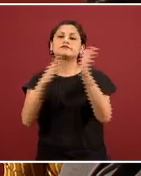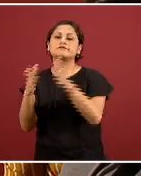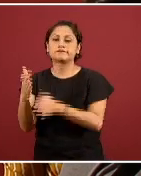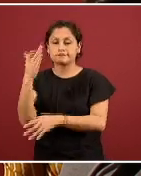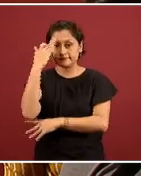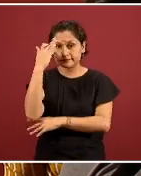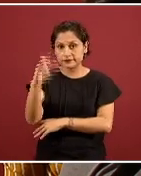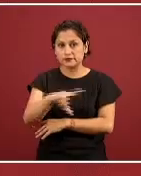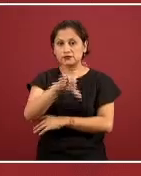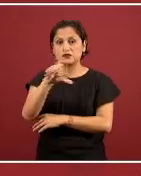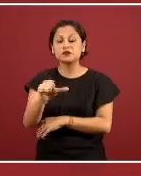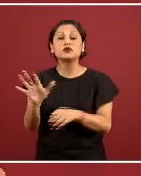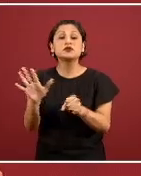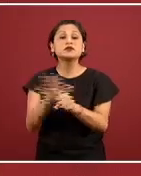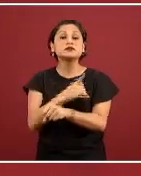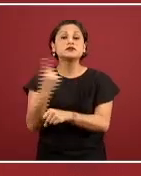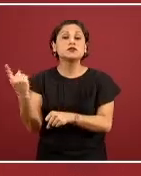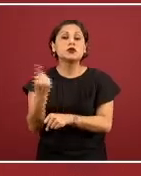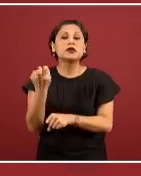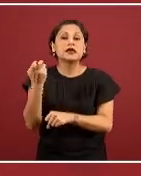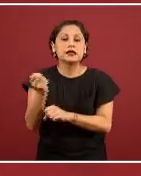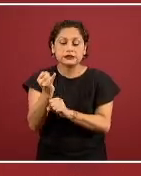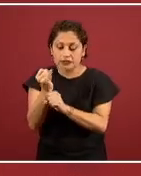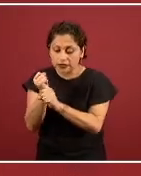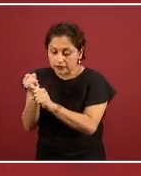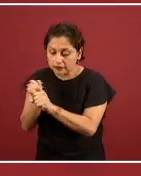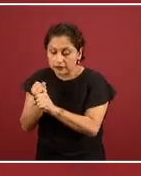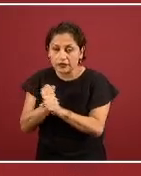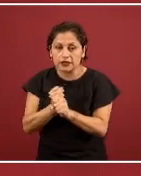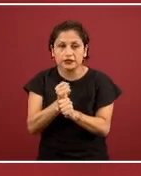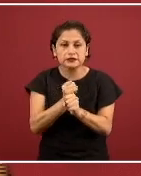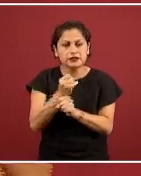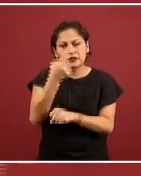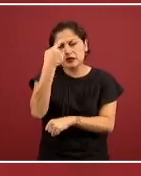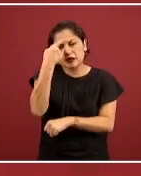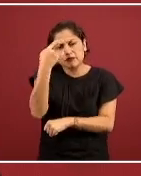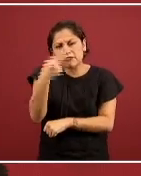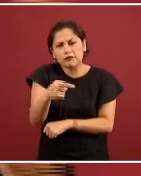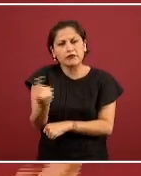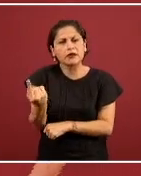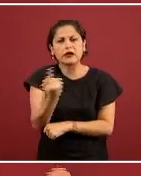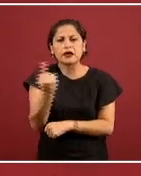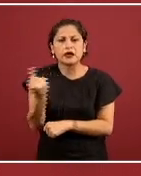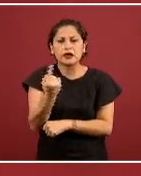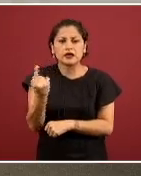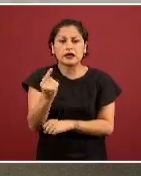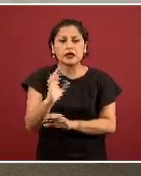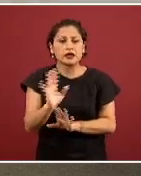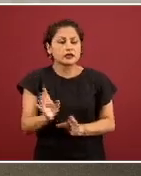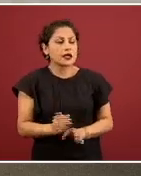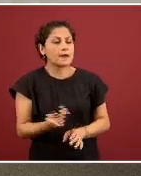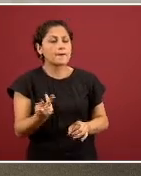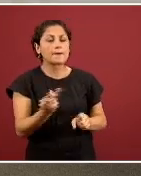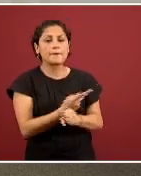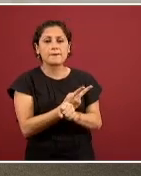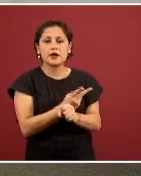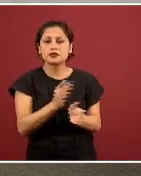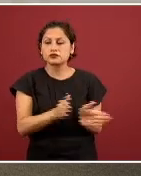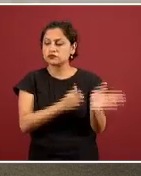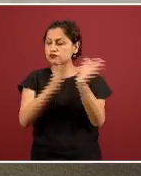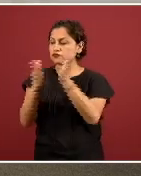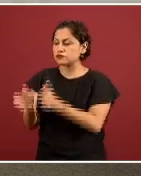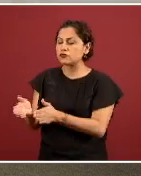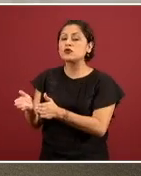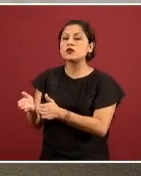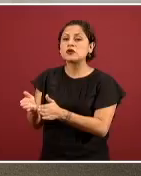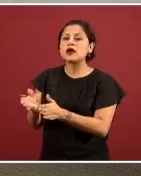se realizan o este tipo de estudios se realizan un poco para conocer ya posterior a un evento cuál fue la